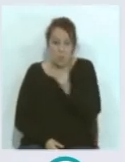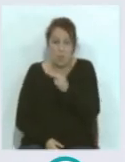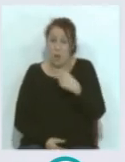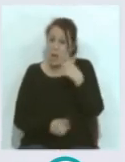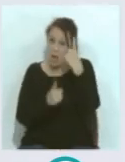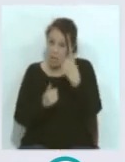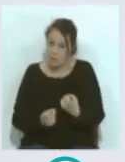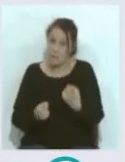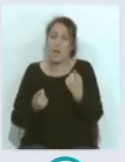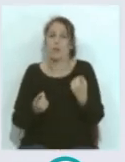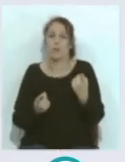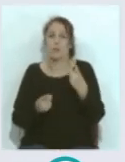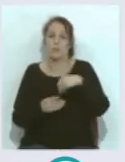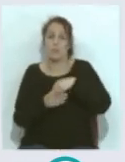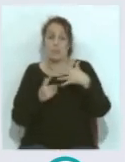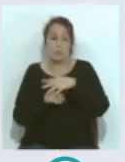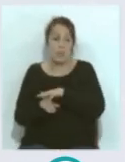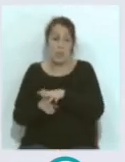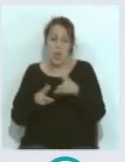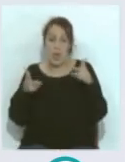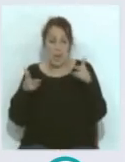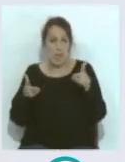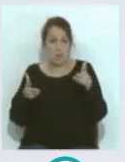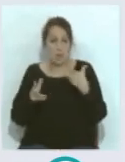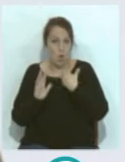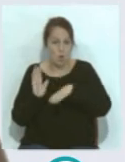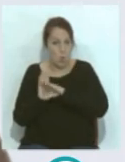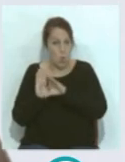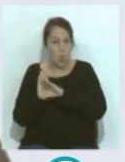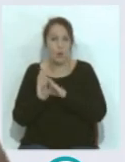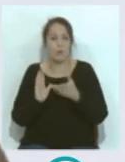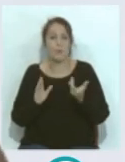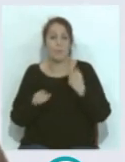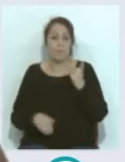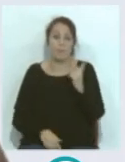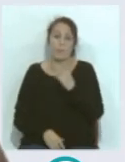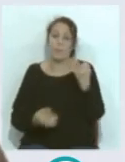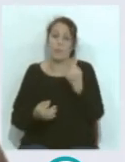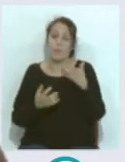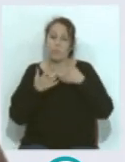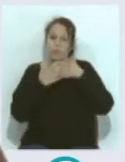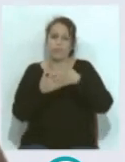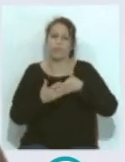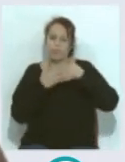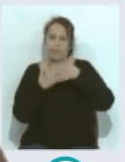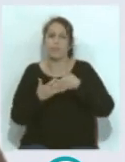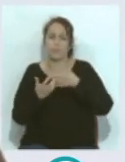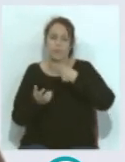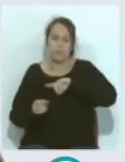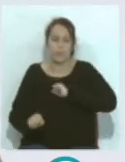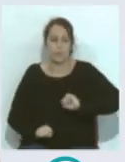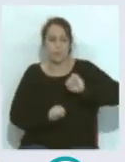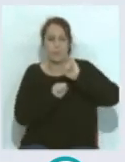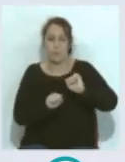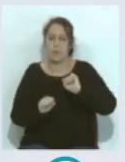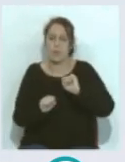imprescindibles en un Estado de derecho y democrático y por ambos elementos tenemos que pelear y los tenemos que defender, ¿no?